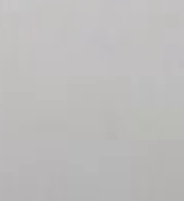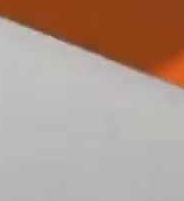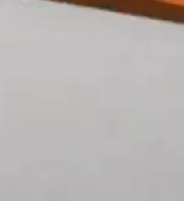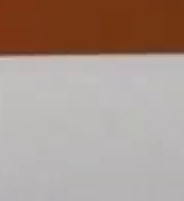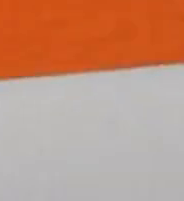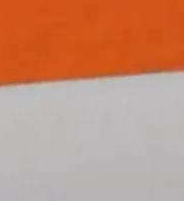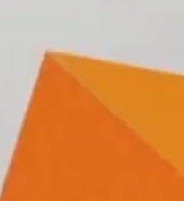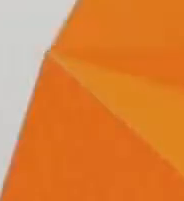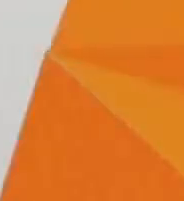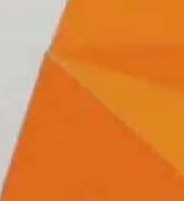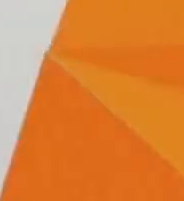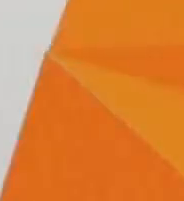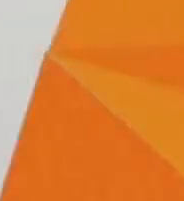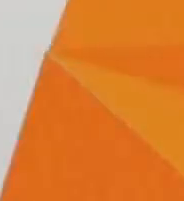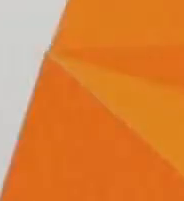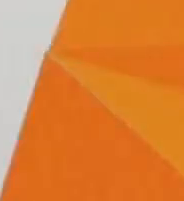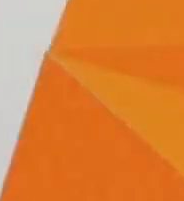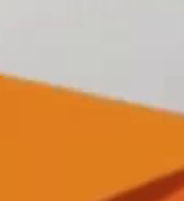We'll be